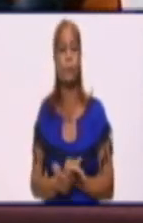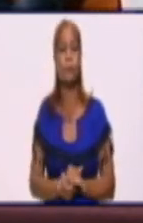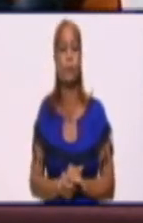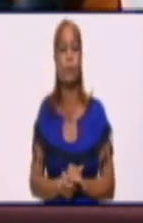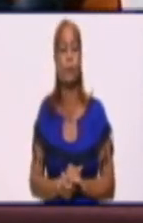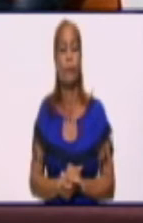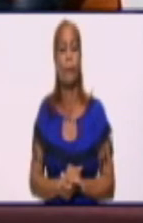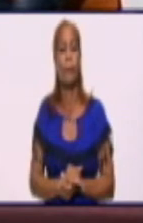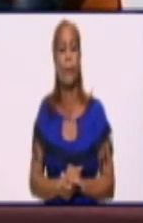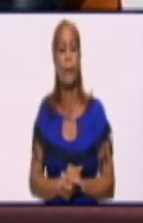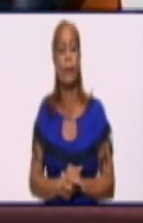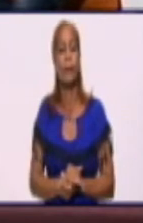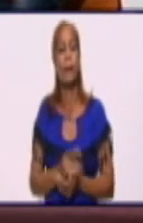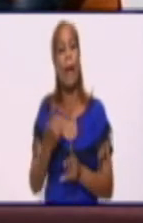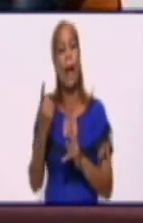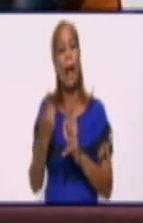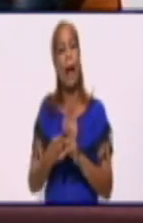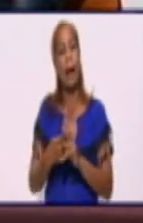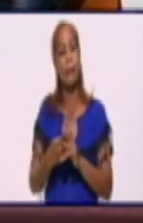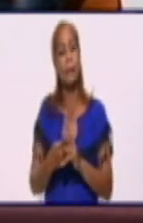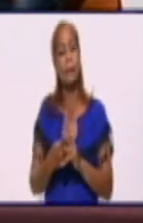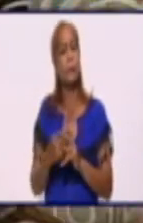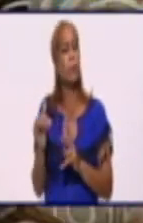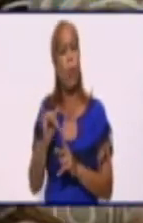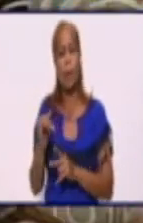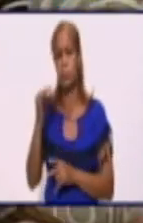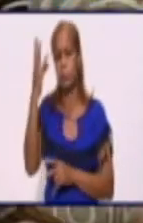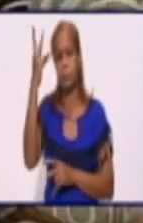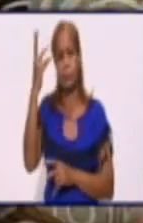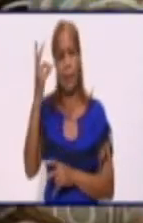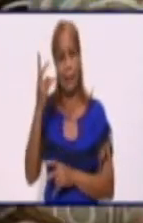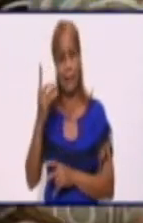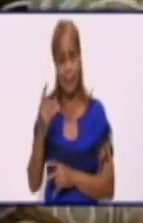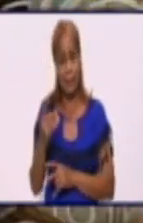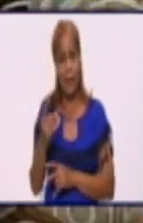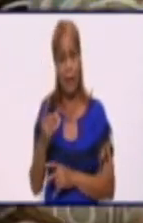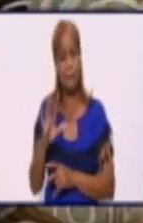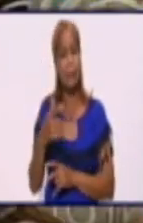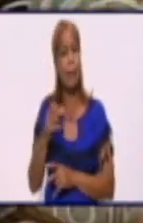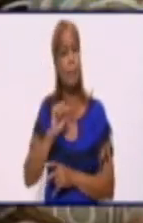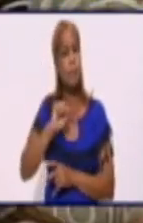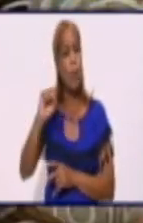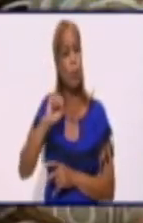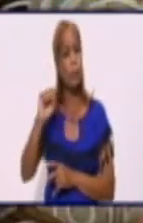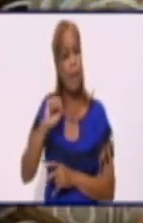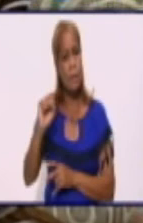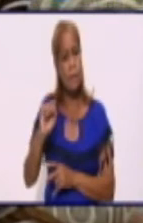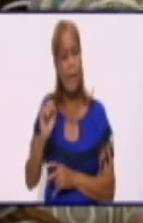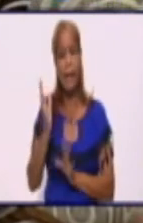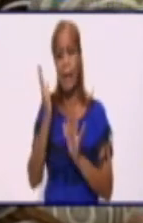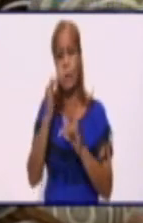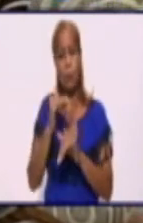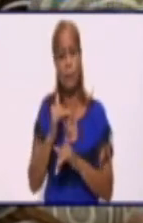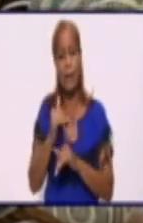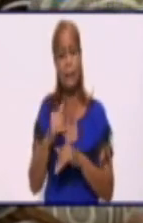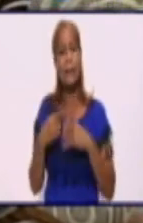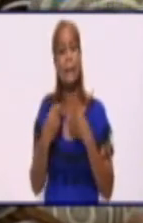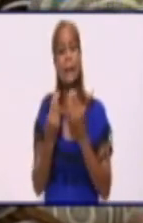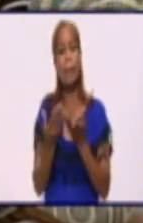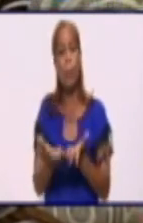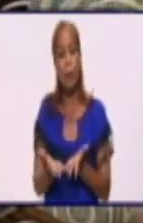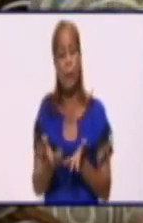Hay una determinada cantidad de potencia indisponible fuera por combustible,